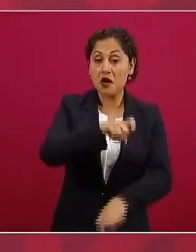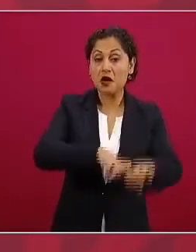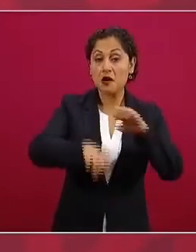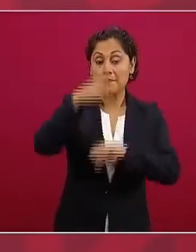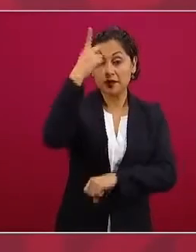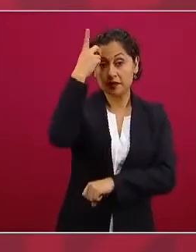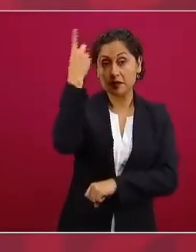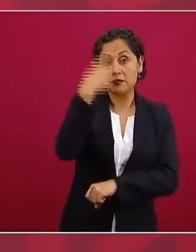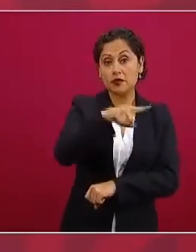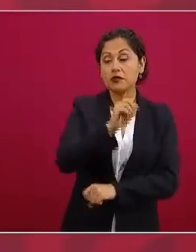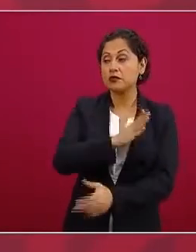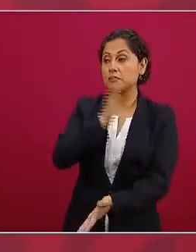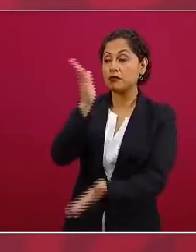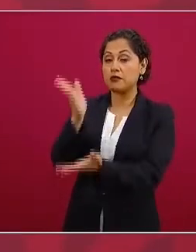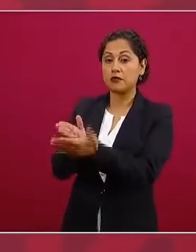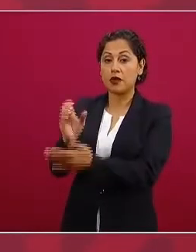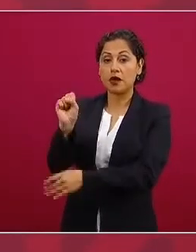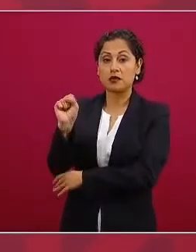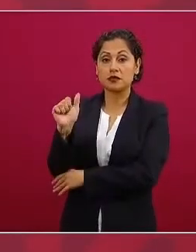y unos